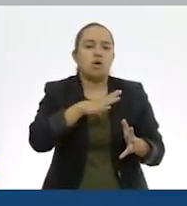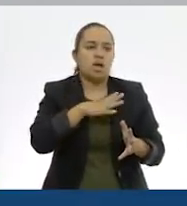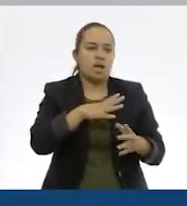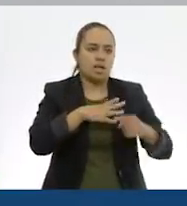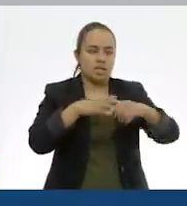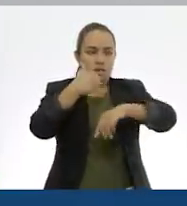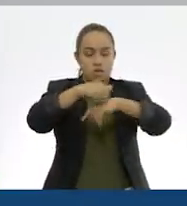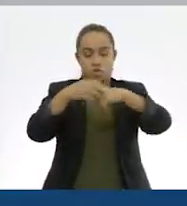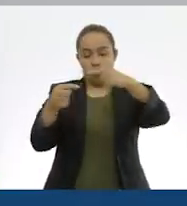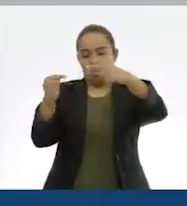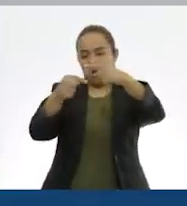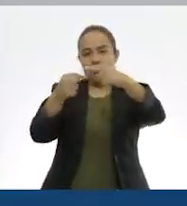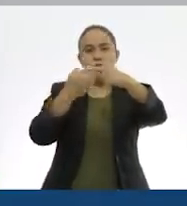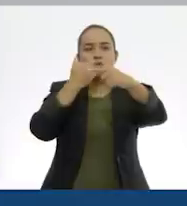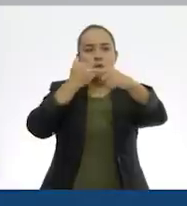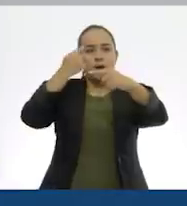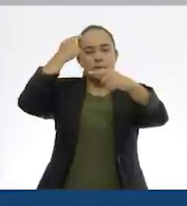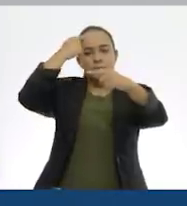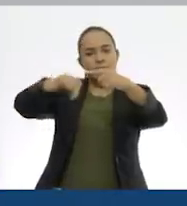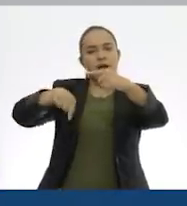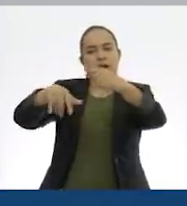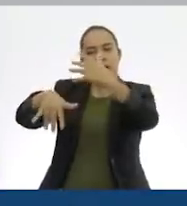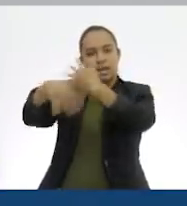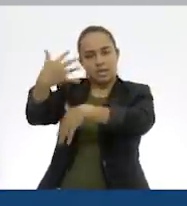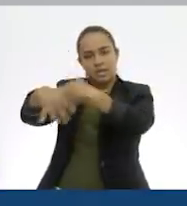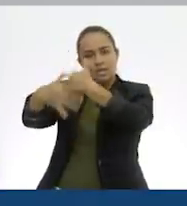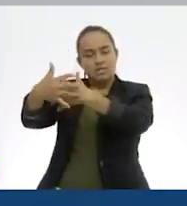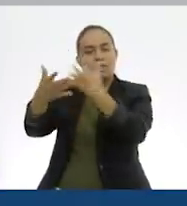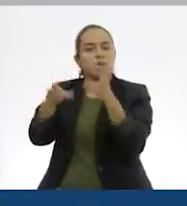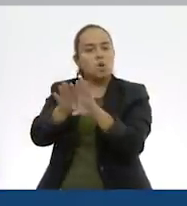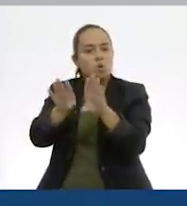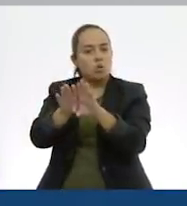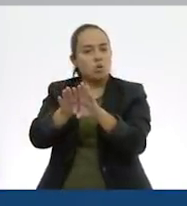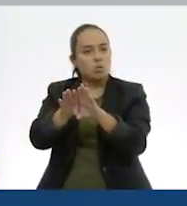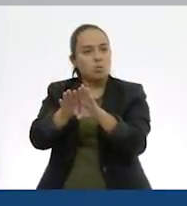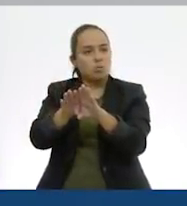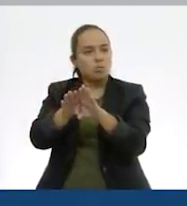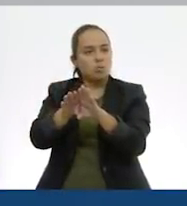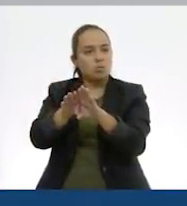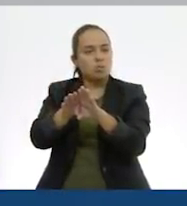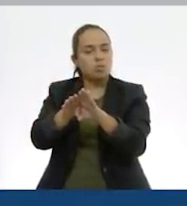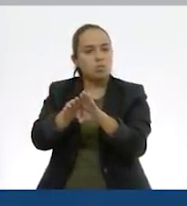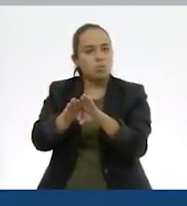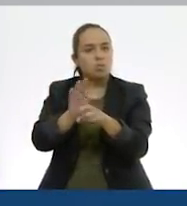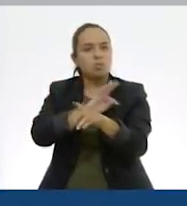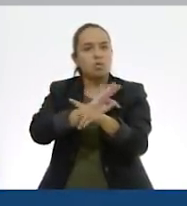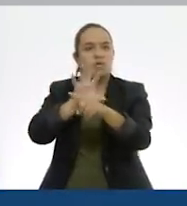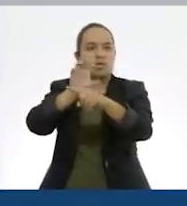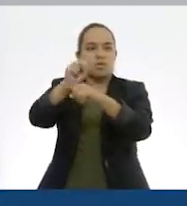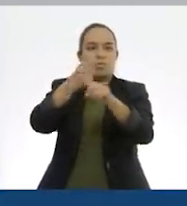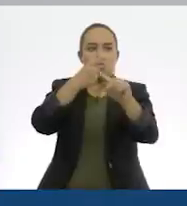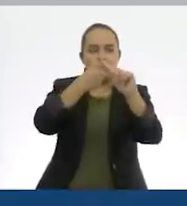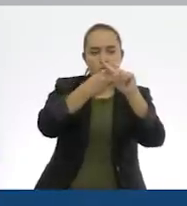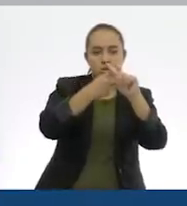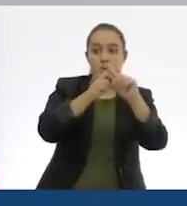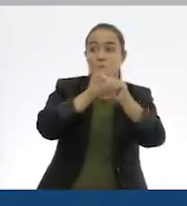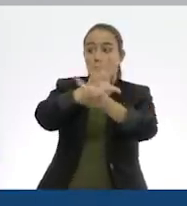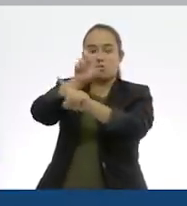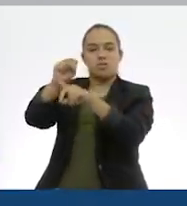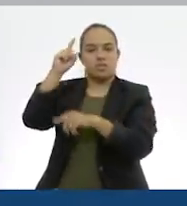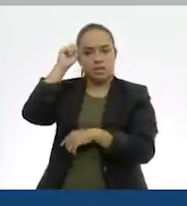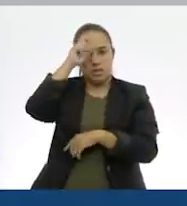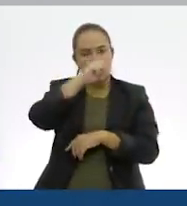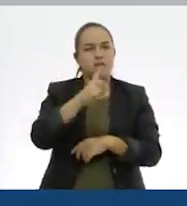denominador que te pueda dar quince, que puedas tú multiplicarlo o llegar. Así